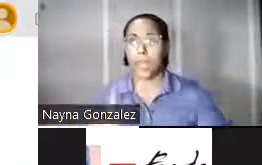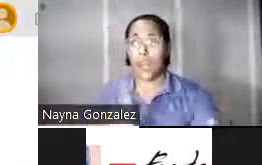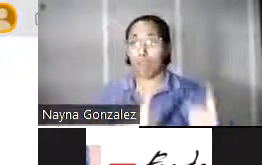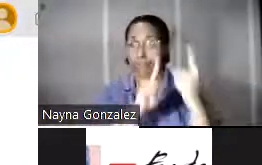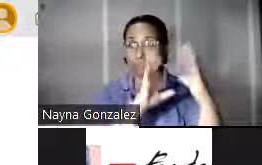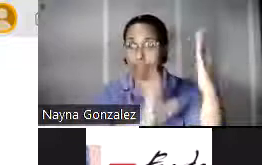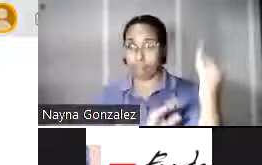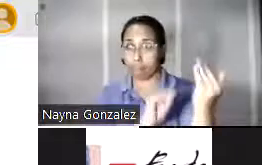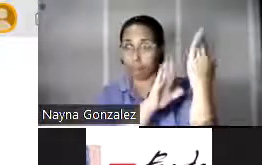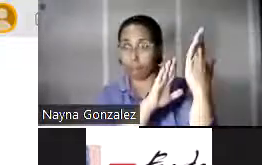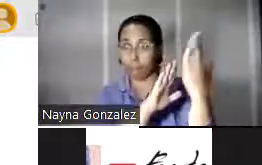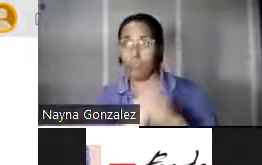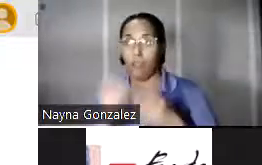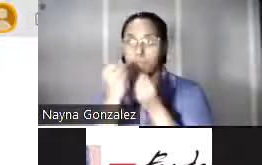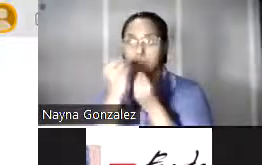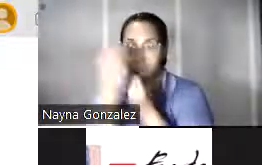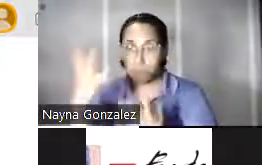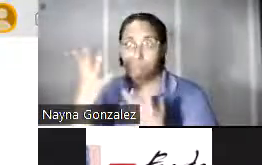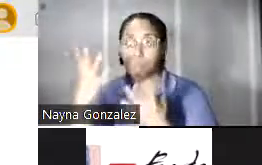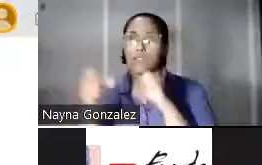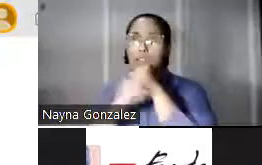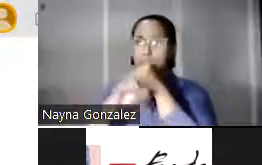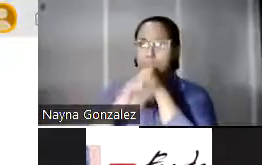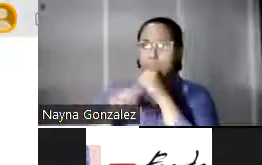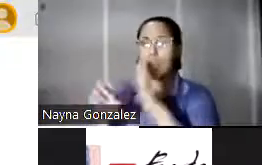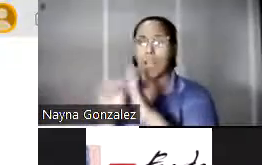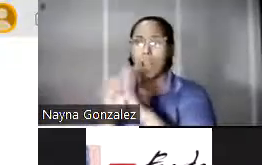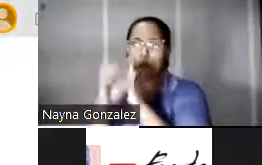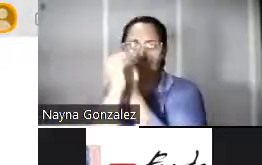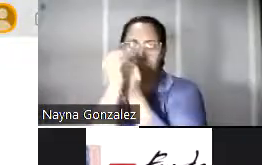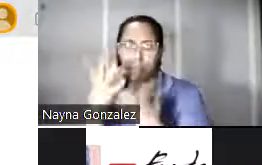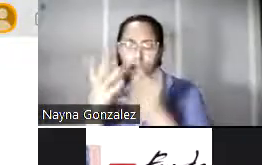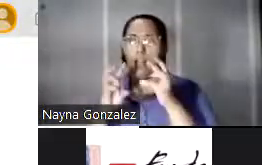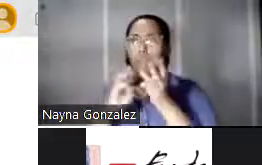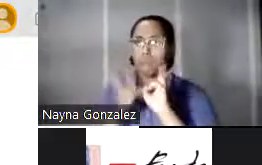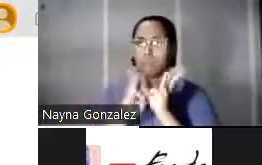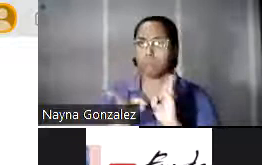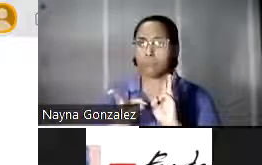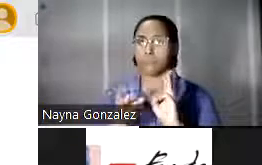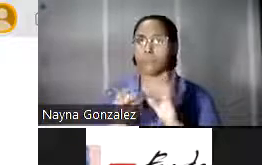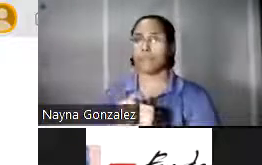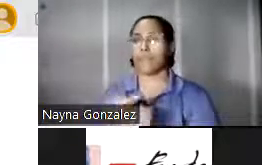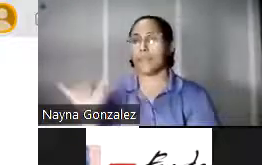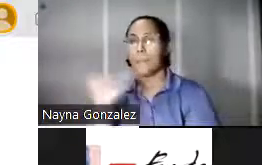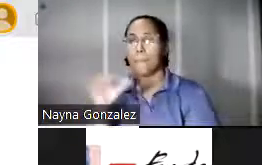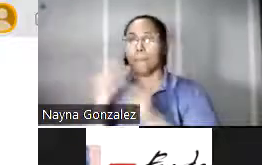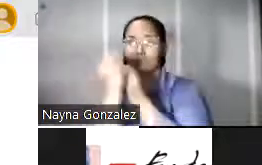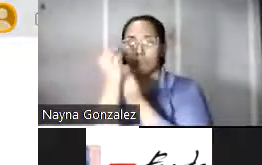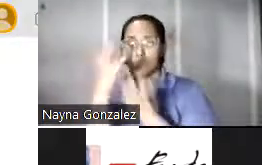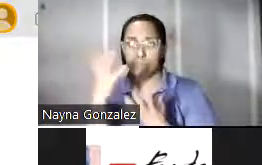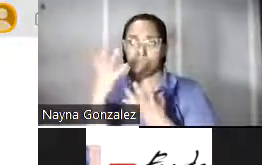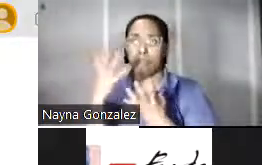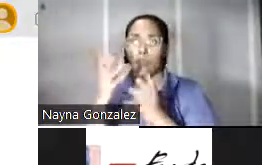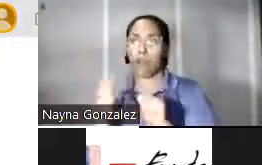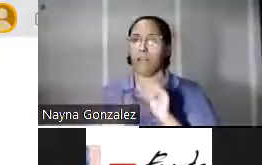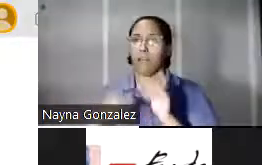noticias, a periodismo de servicios, por ejemplo, a la información climatológica y a información sobre la programación